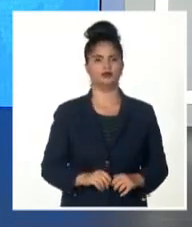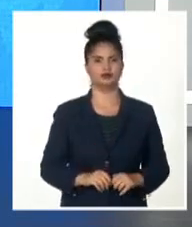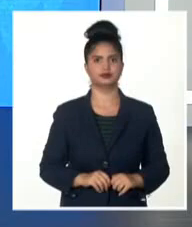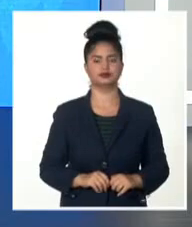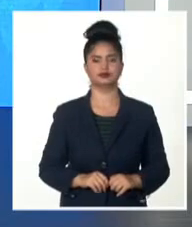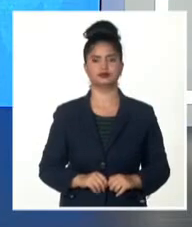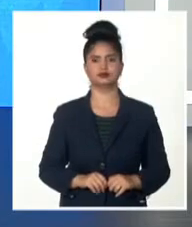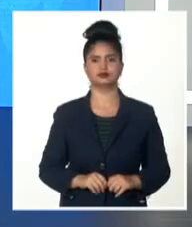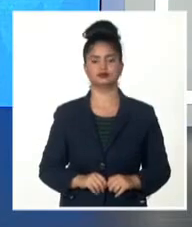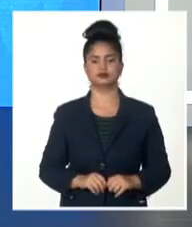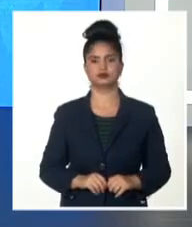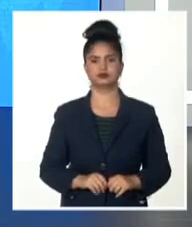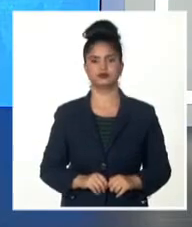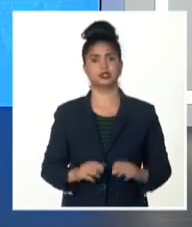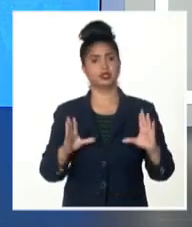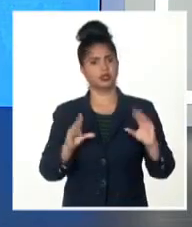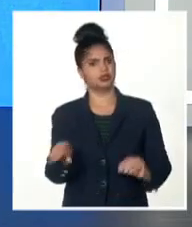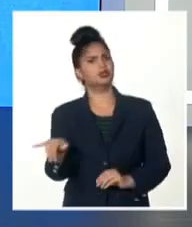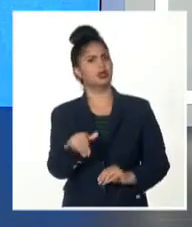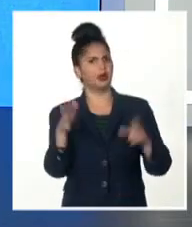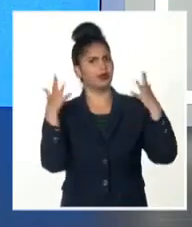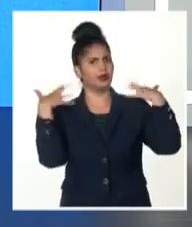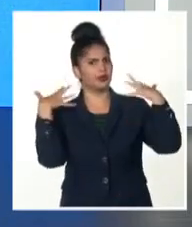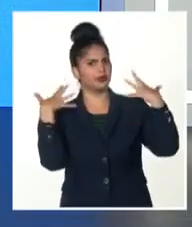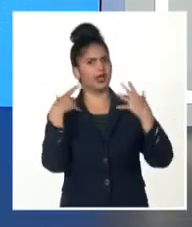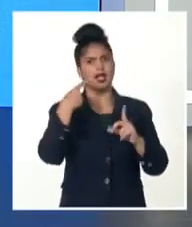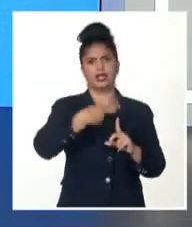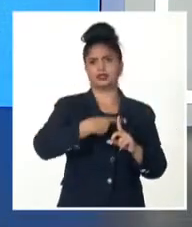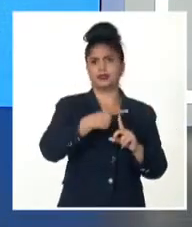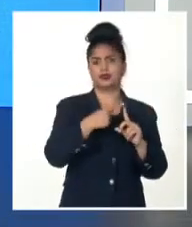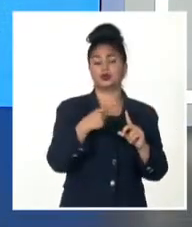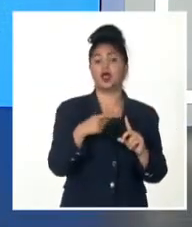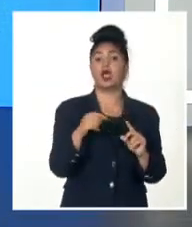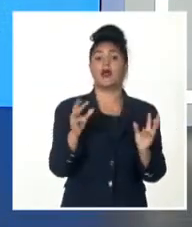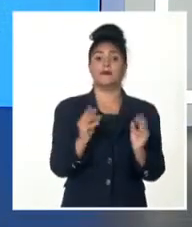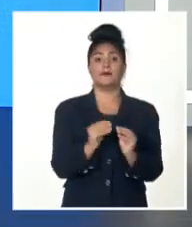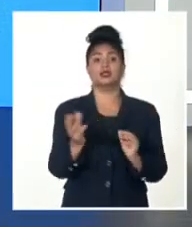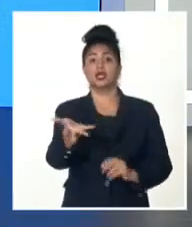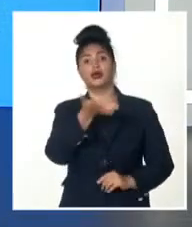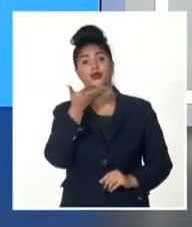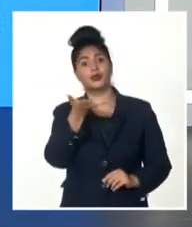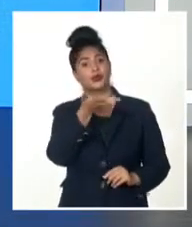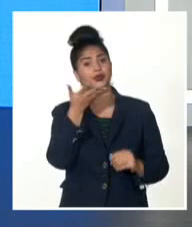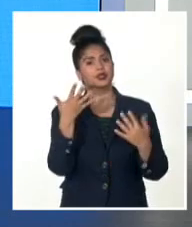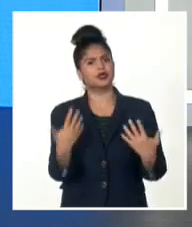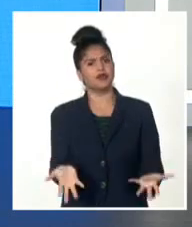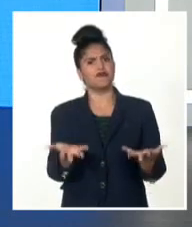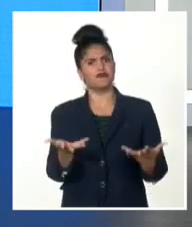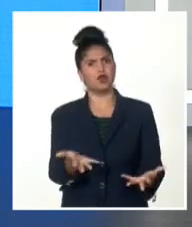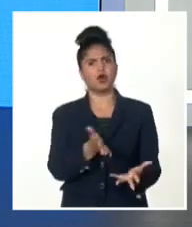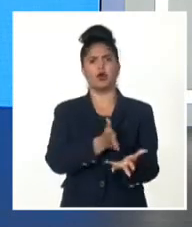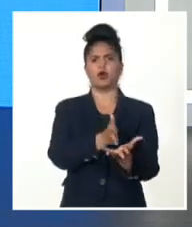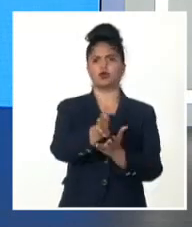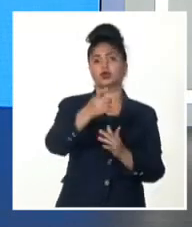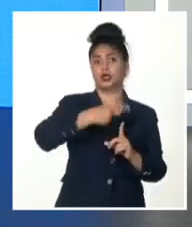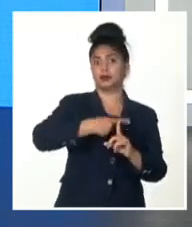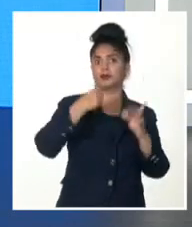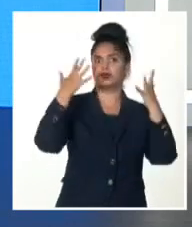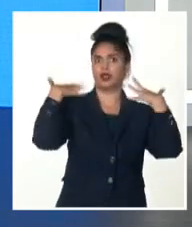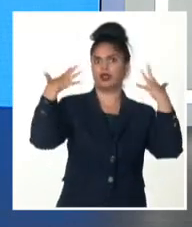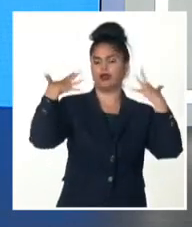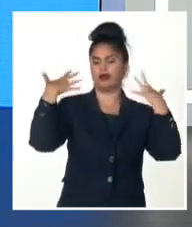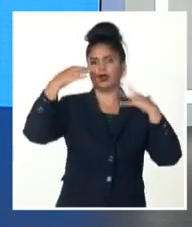costeras de la parte oriental. Estas temperaturas, combinadas con los vientos variables débiles, van a mantener bien elevada la sensación de calor. También